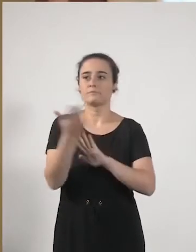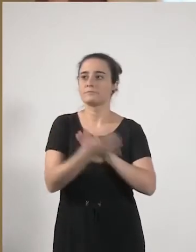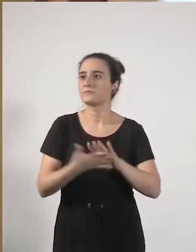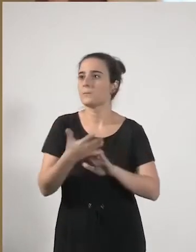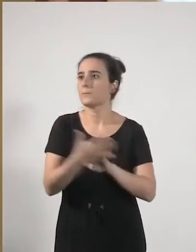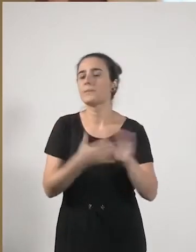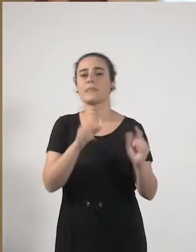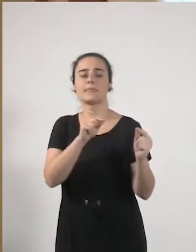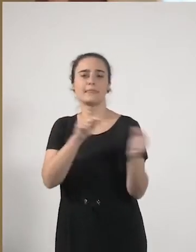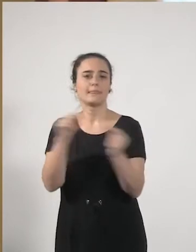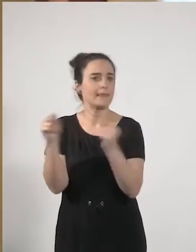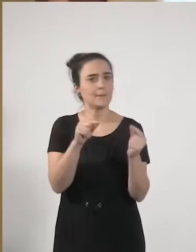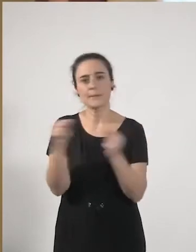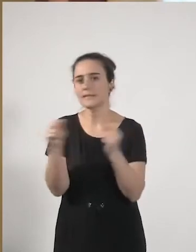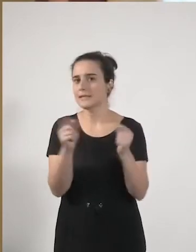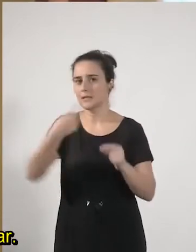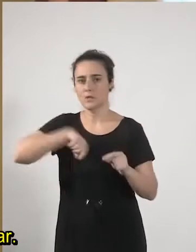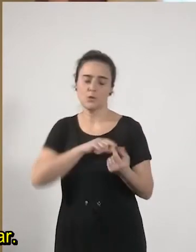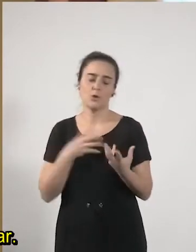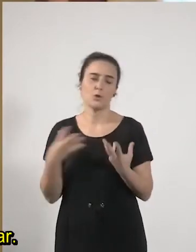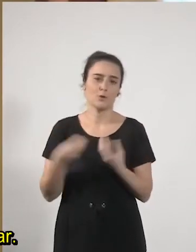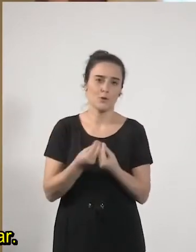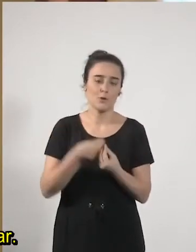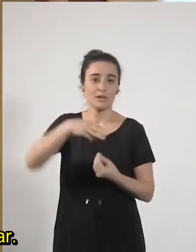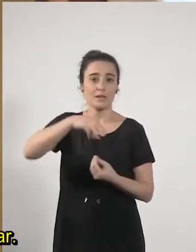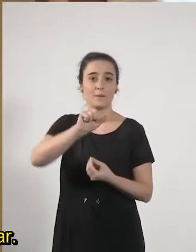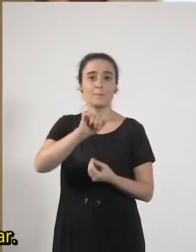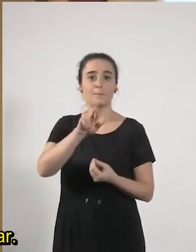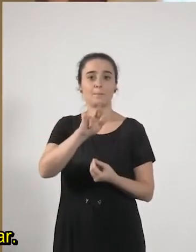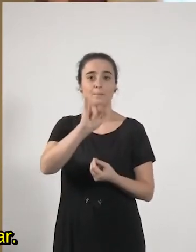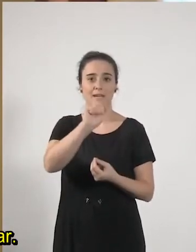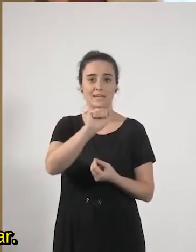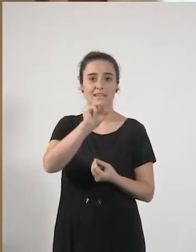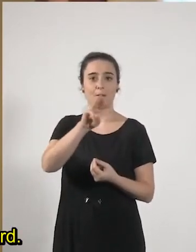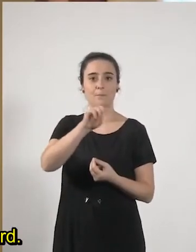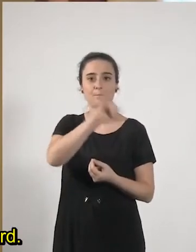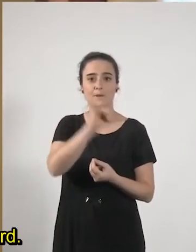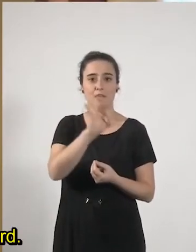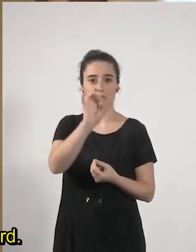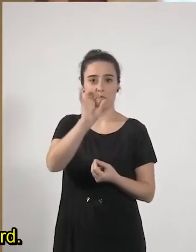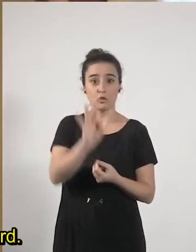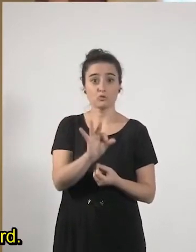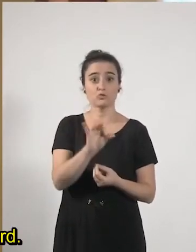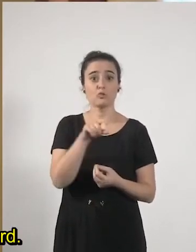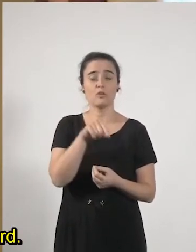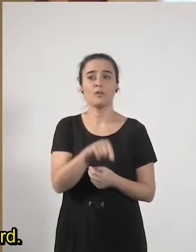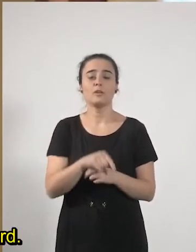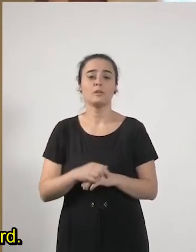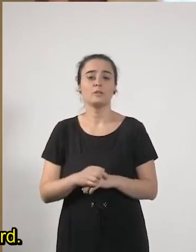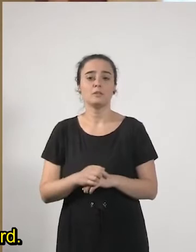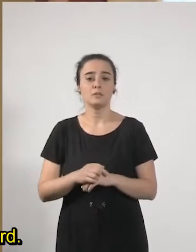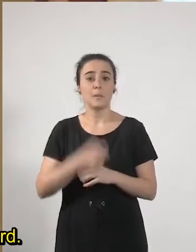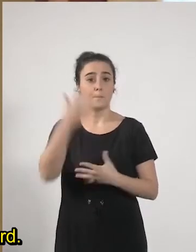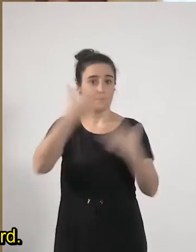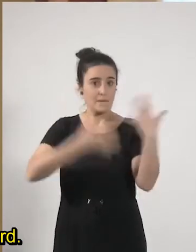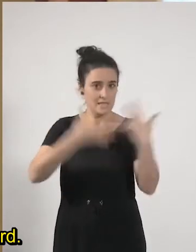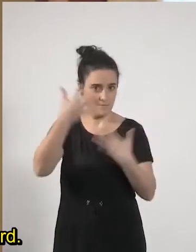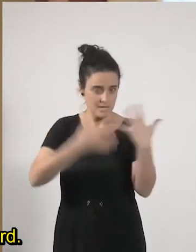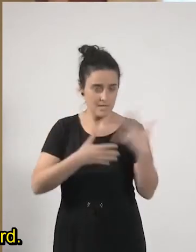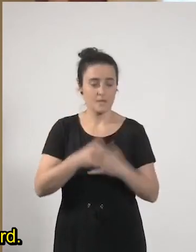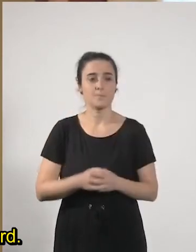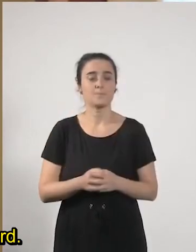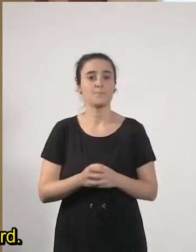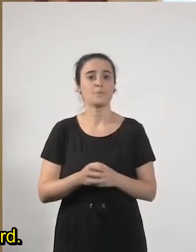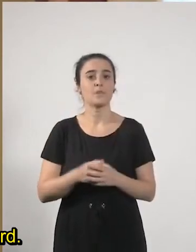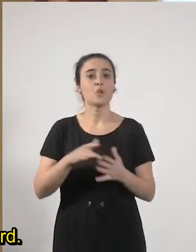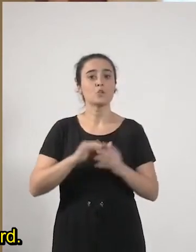debatiendo con todas nosotras. María Pazos Morán, en primer lugar, ella es matemática, es máster en